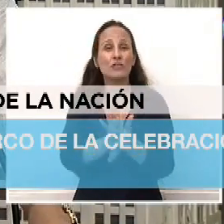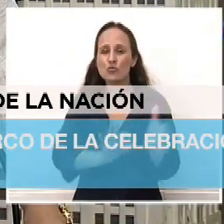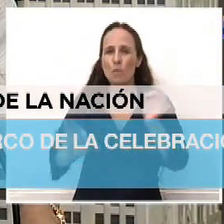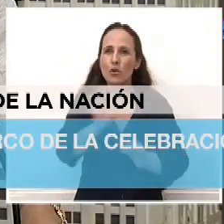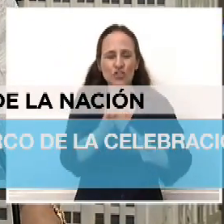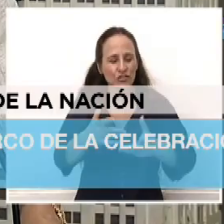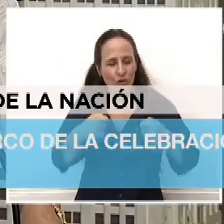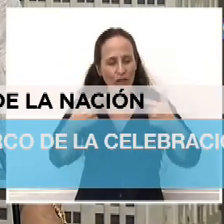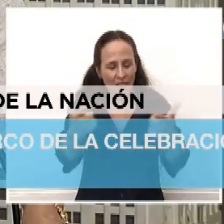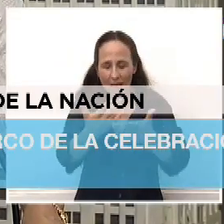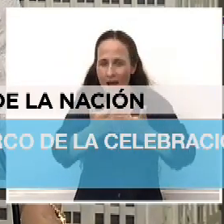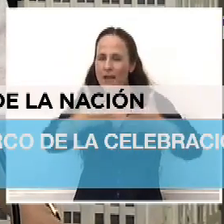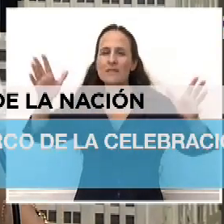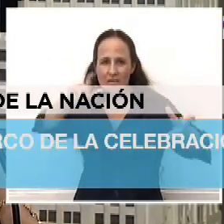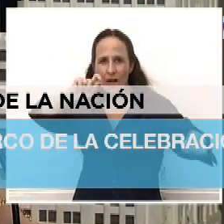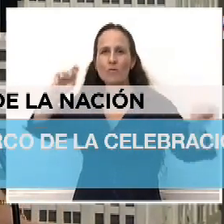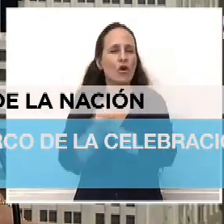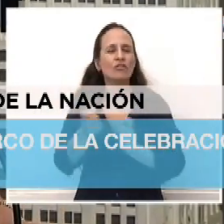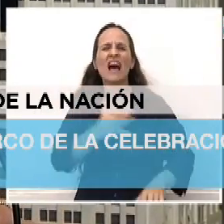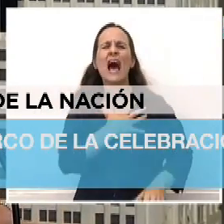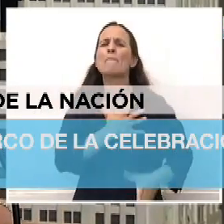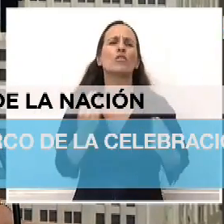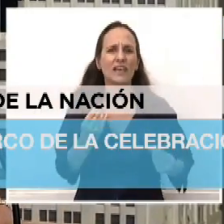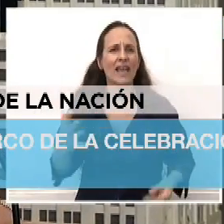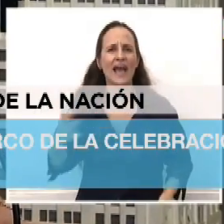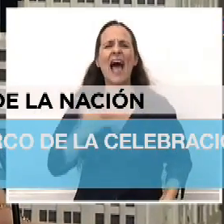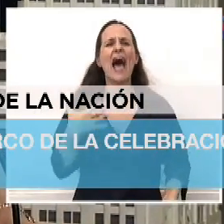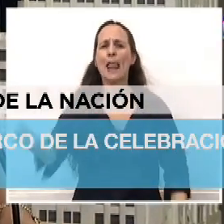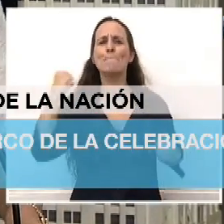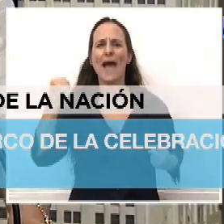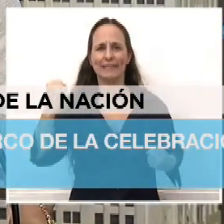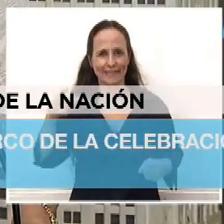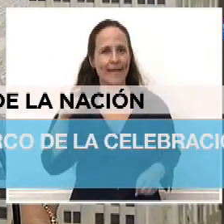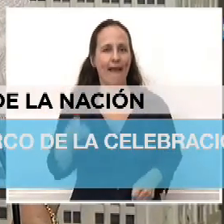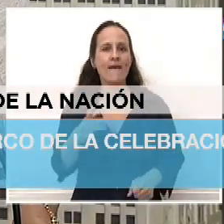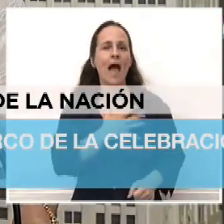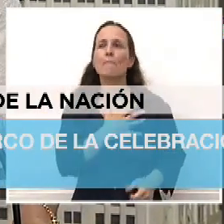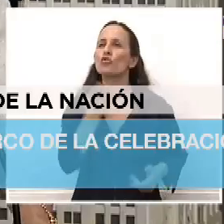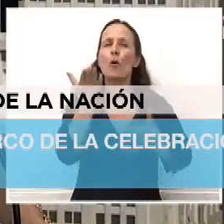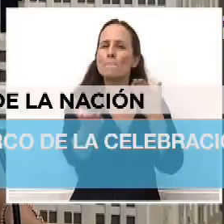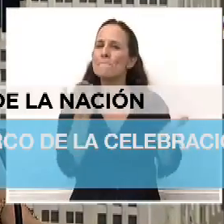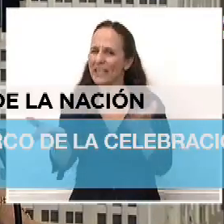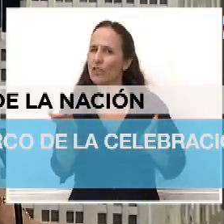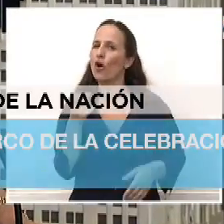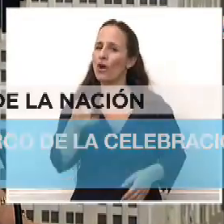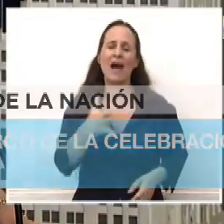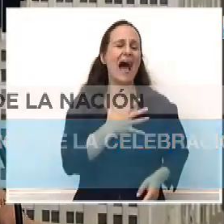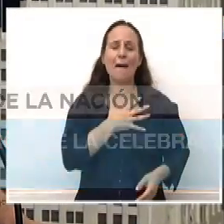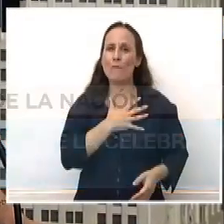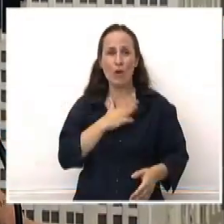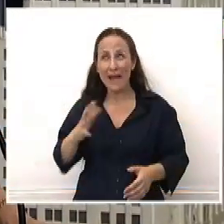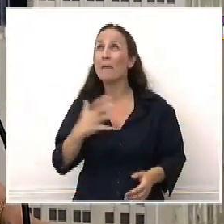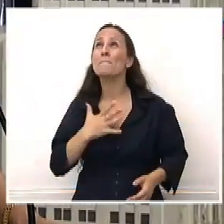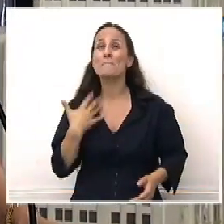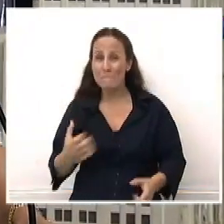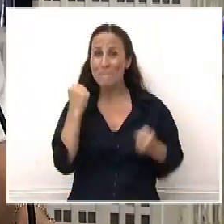que es el amor a la patria. Ese amor es el que pido, porque con el amor a la patria, con